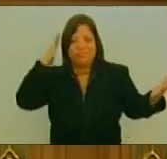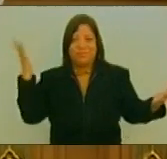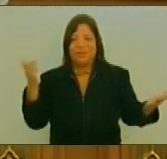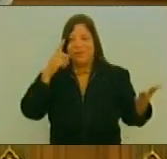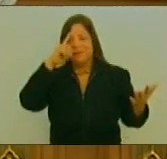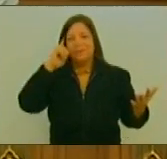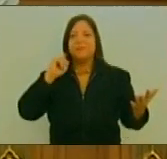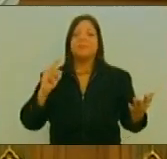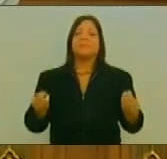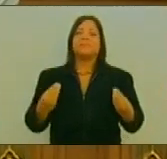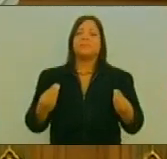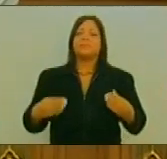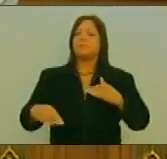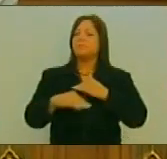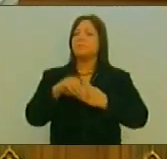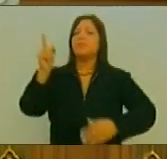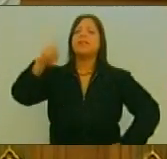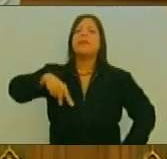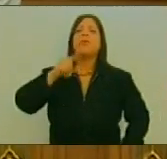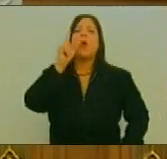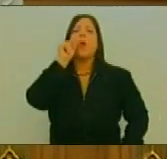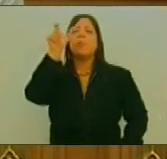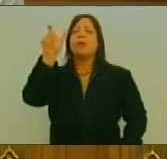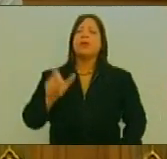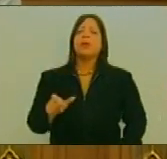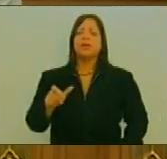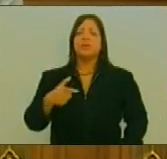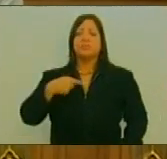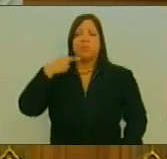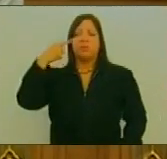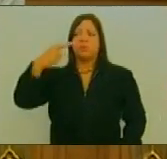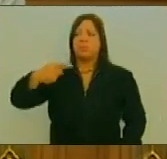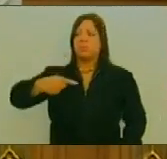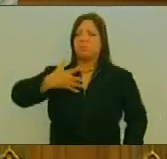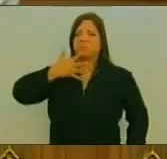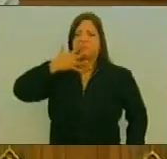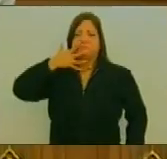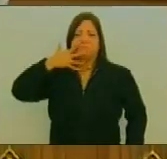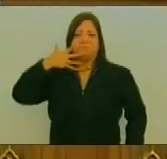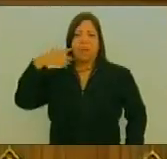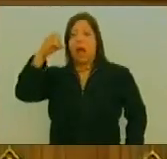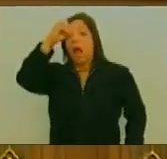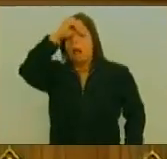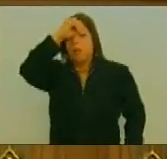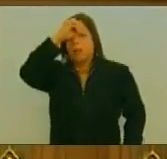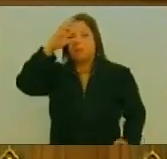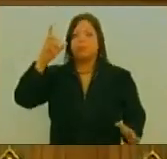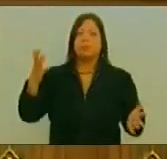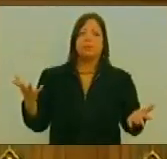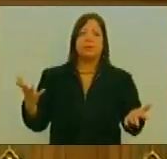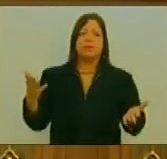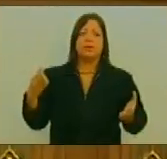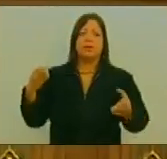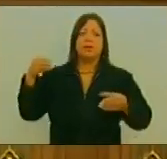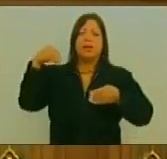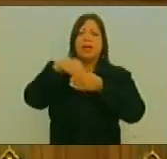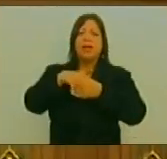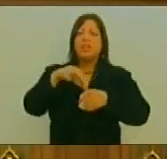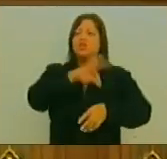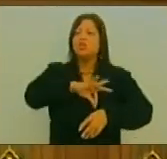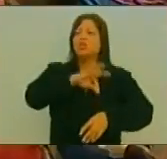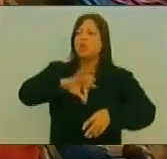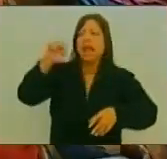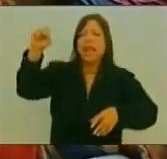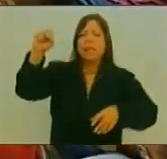El Señor Que hizo una exhibición De arrogancia Y de ignorancia Se mete con el tema Del socialismo